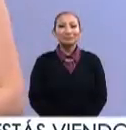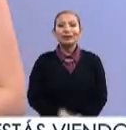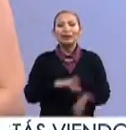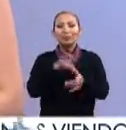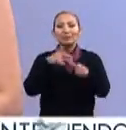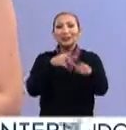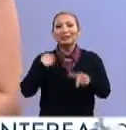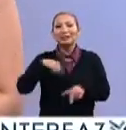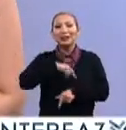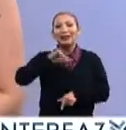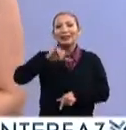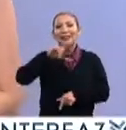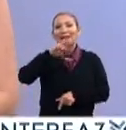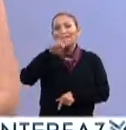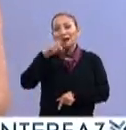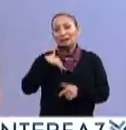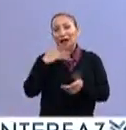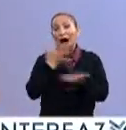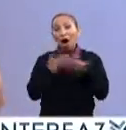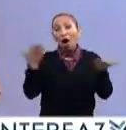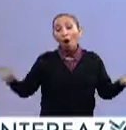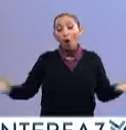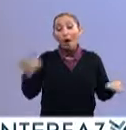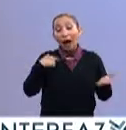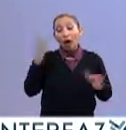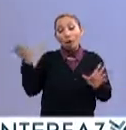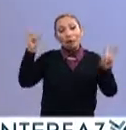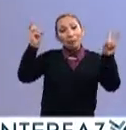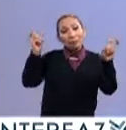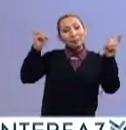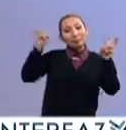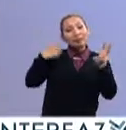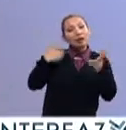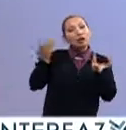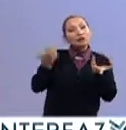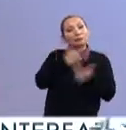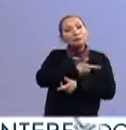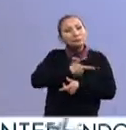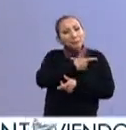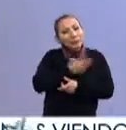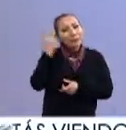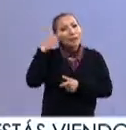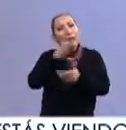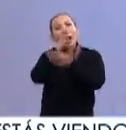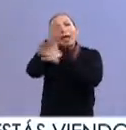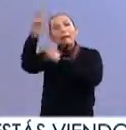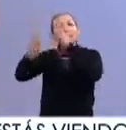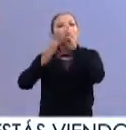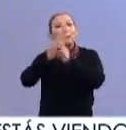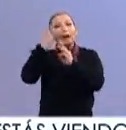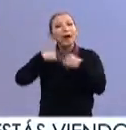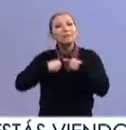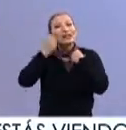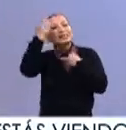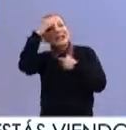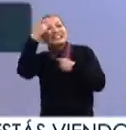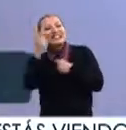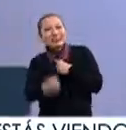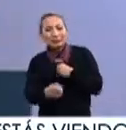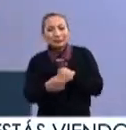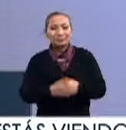Gracias por seguir con nosotros en Interfaz y bueno, llegamos a la parte de nuestro programa en el cual nos encanta viajar por todo el mundo para vivir nuevas